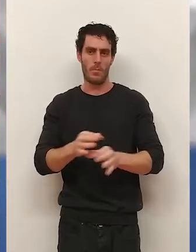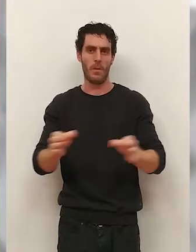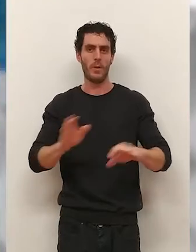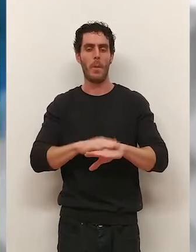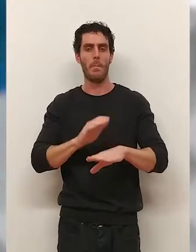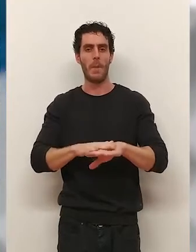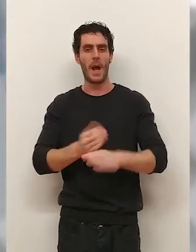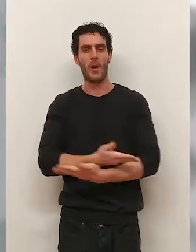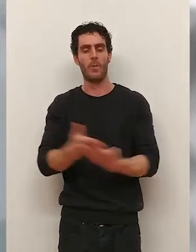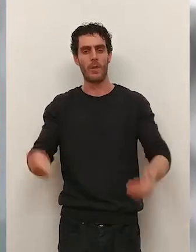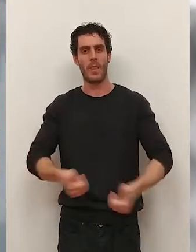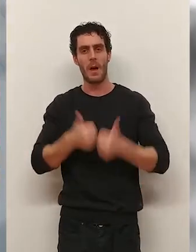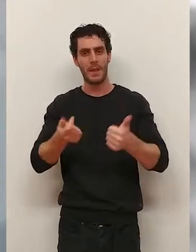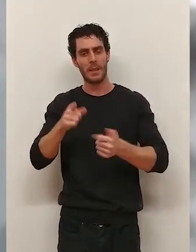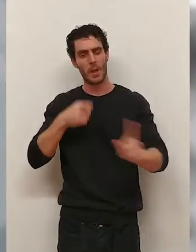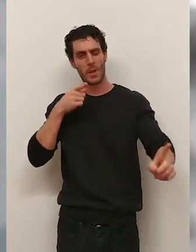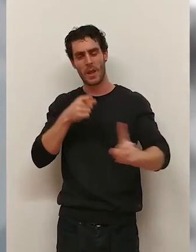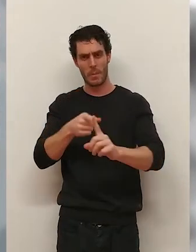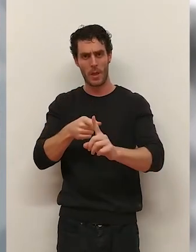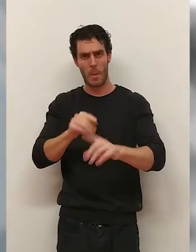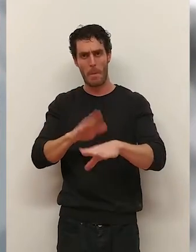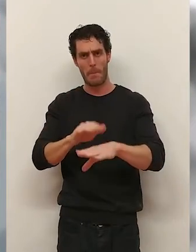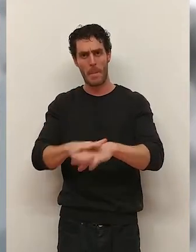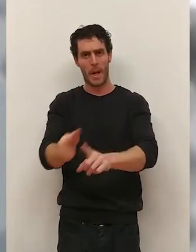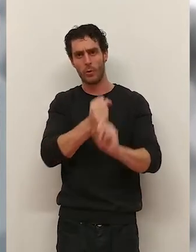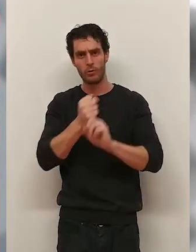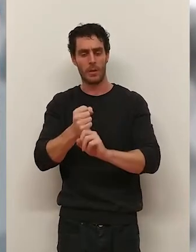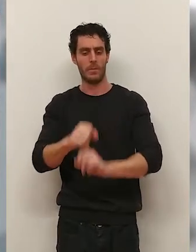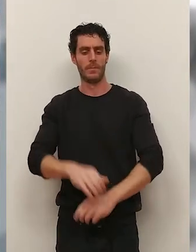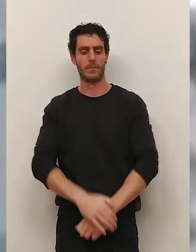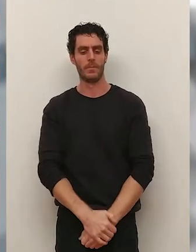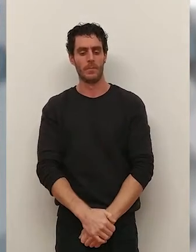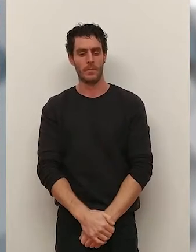tener ese punto de confianza y determinación, como os digo, para ir a por ellos.